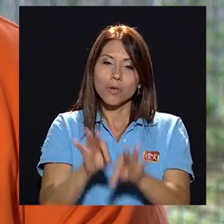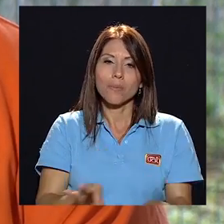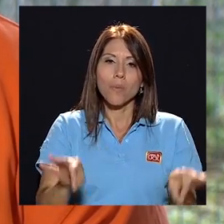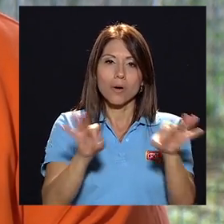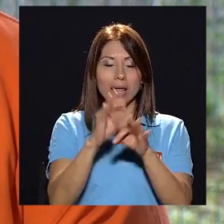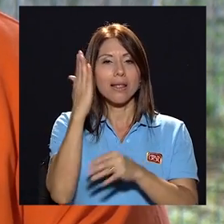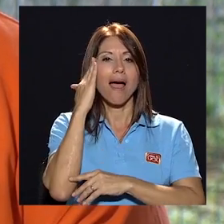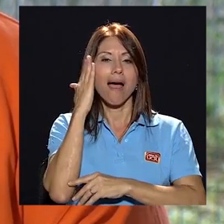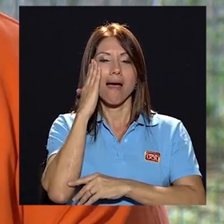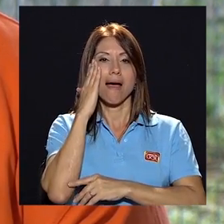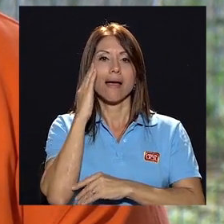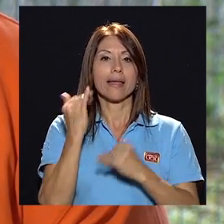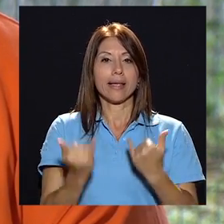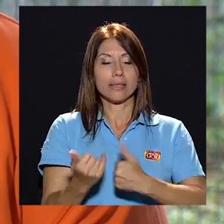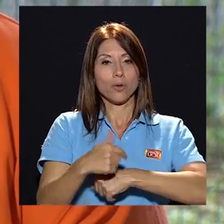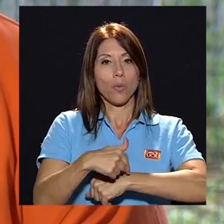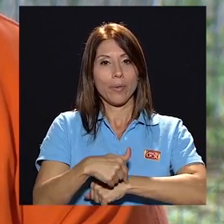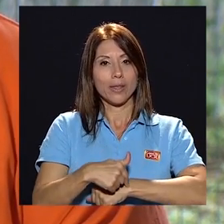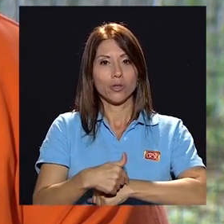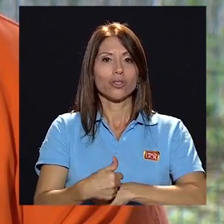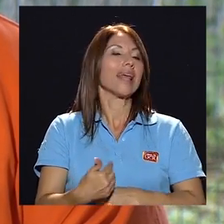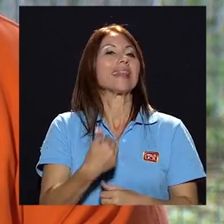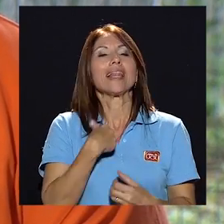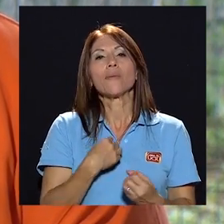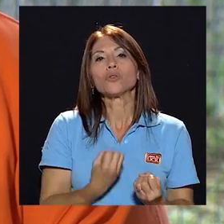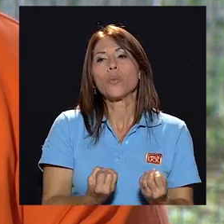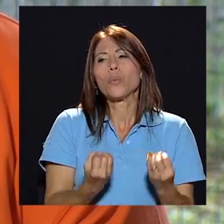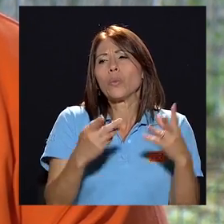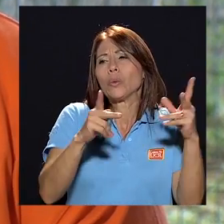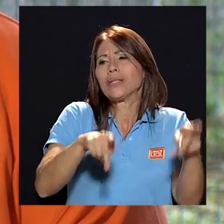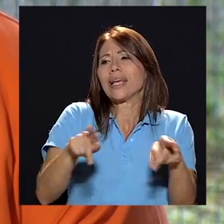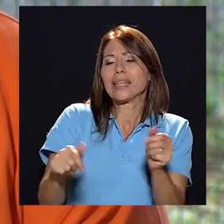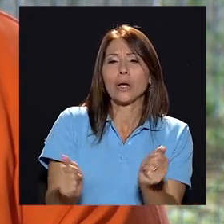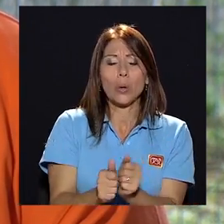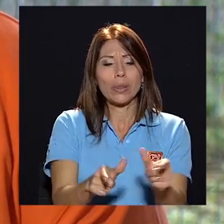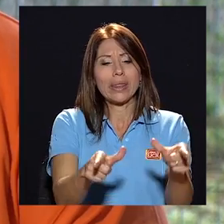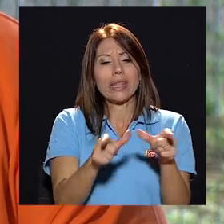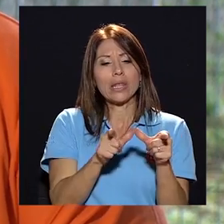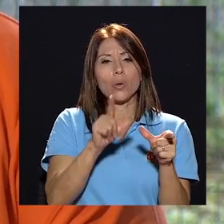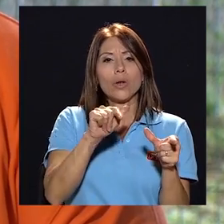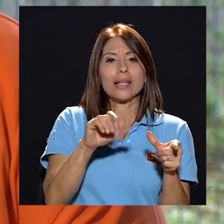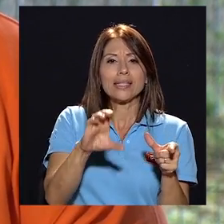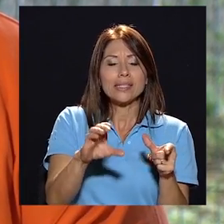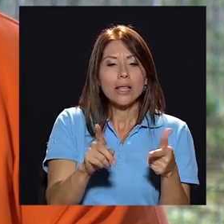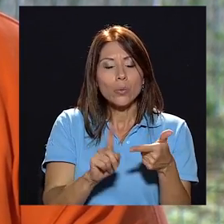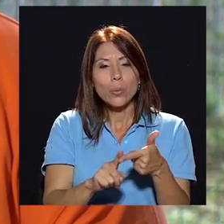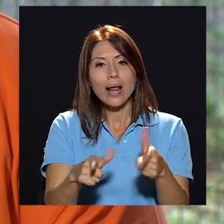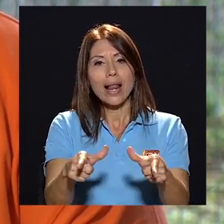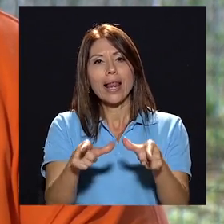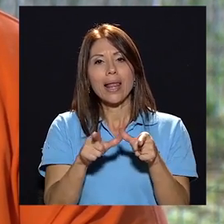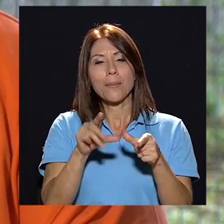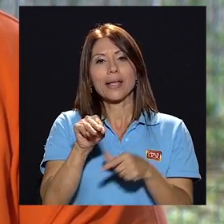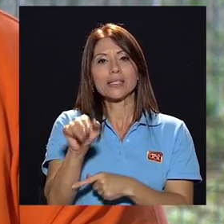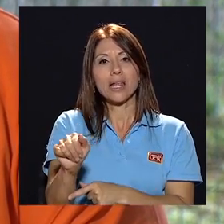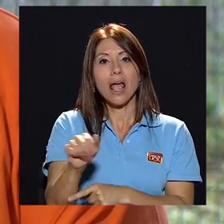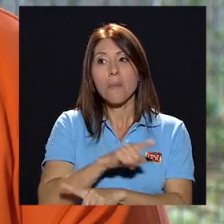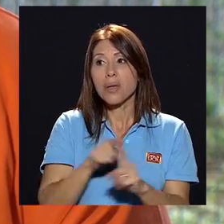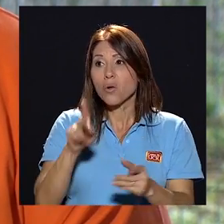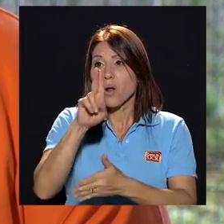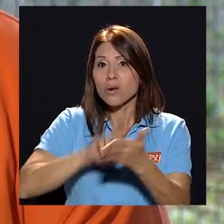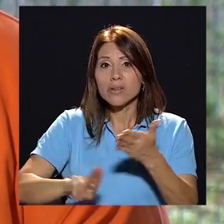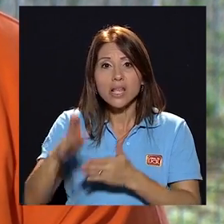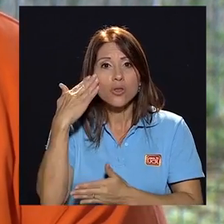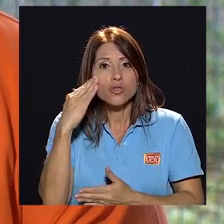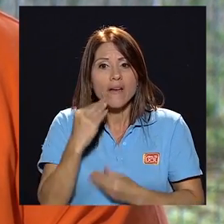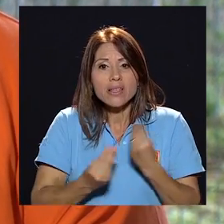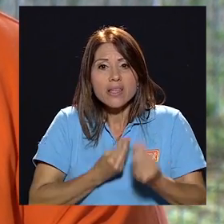informada porque en estos momentos tenemos una sobrepoblación de gente con títulos de licenciatura de maestría y de la universidad